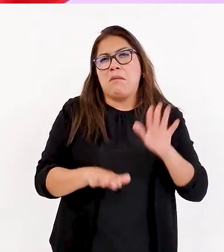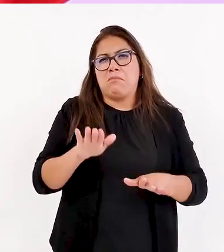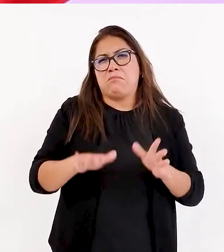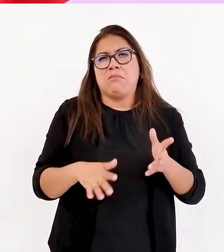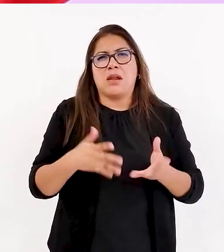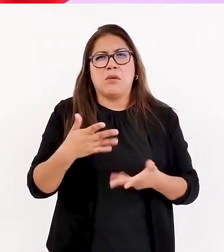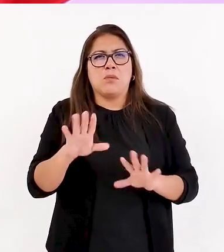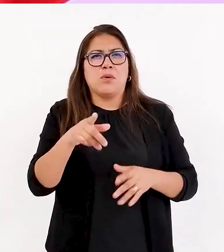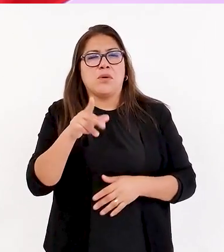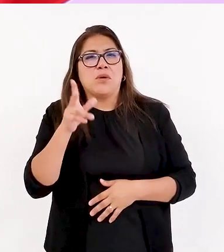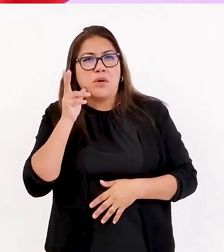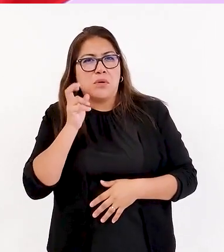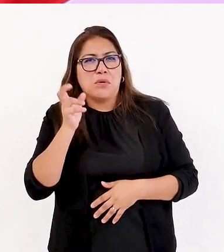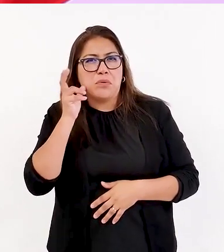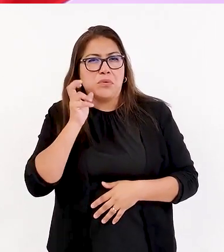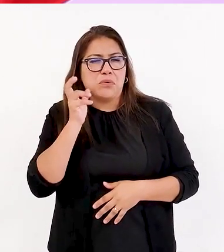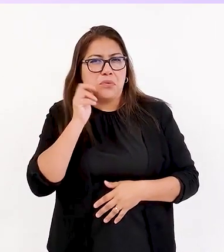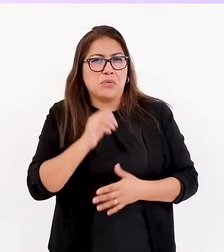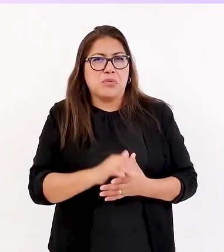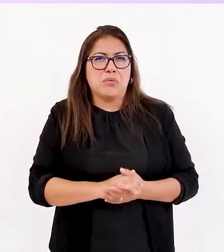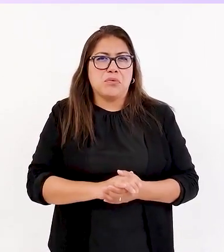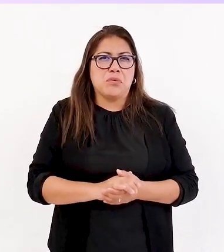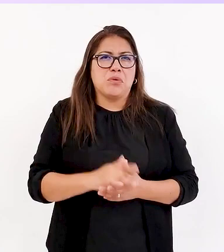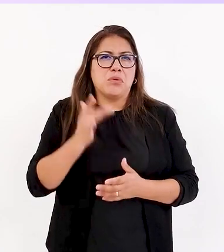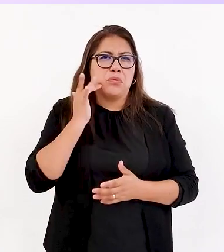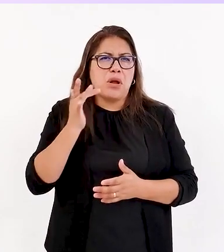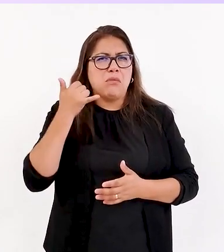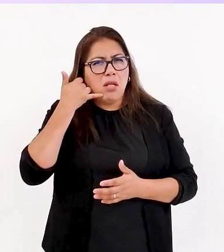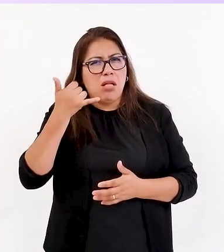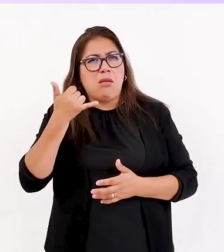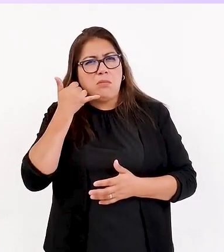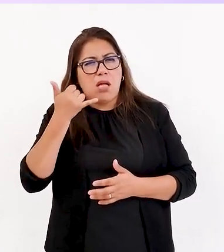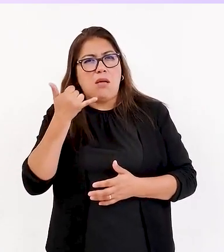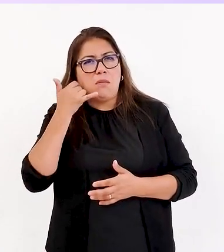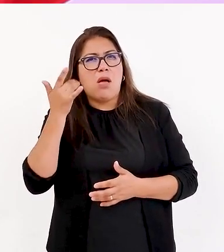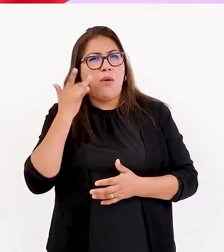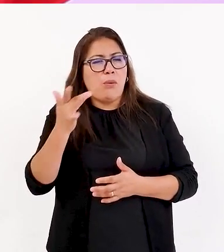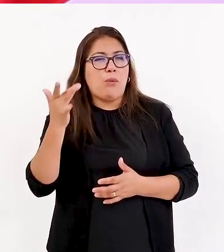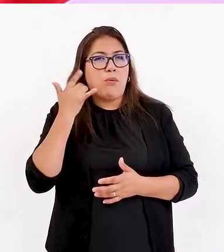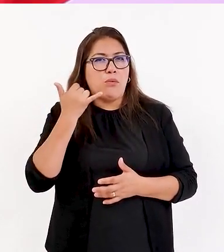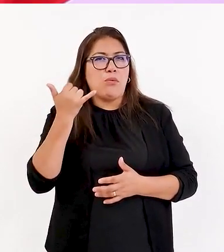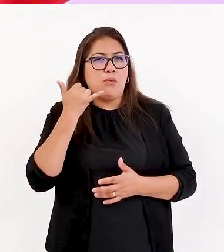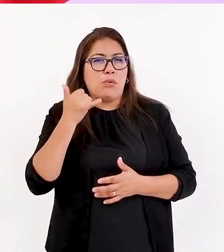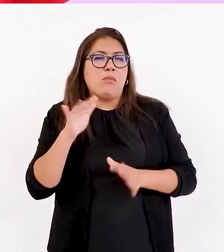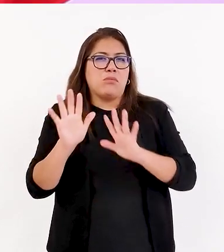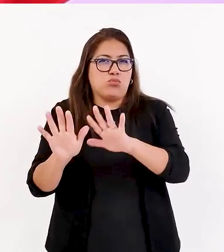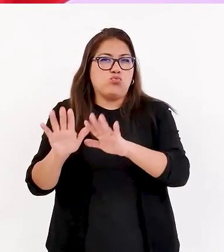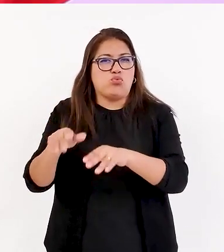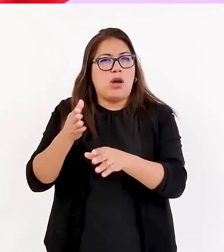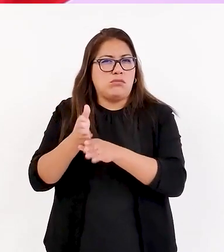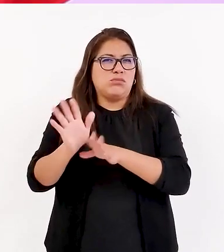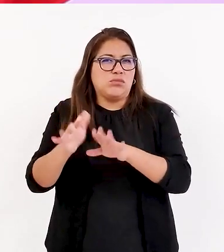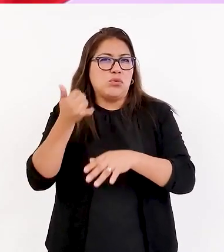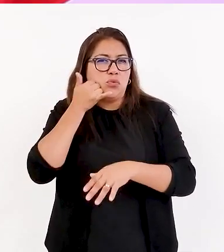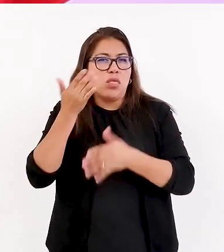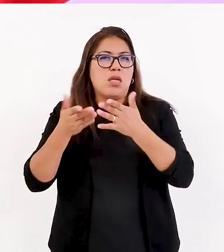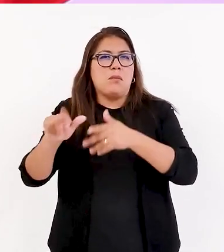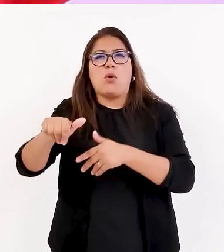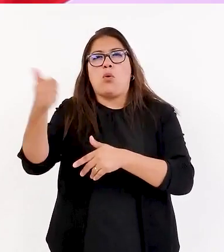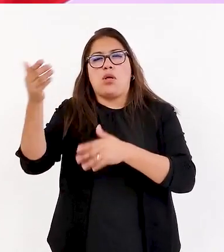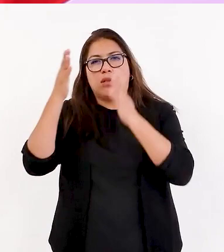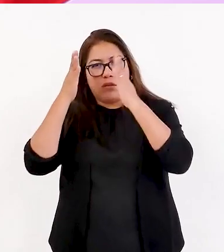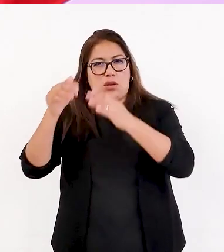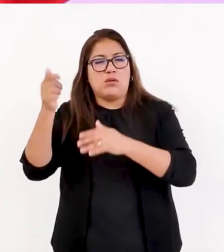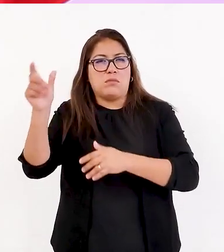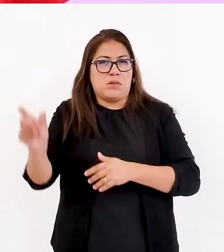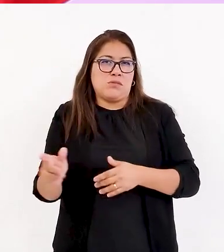pueden escuchar, de repente, que es como que timbra, pero es un poco el efecto de la central telefónica, de repente están atendiendo a otra persona.